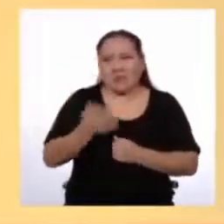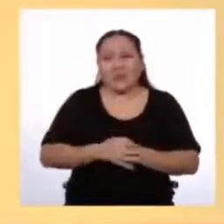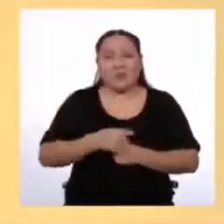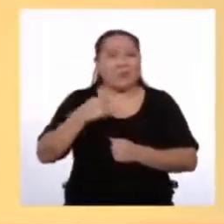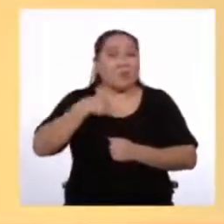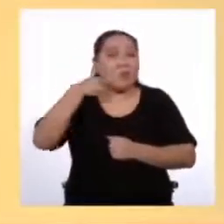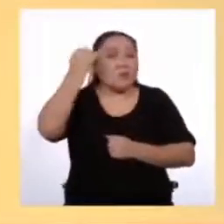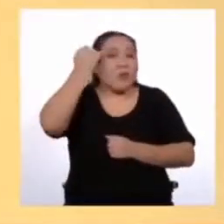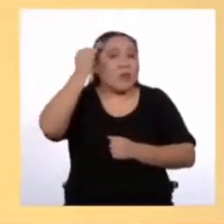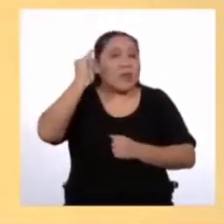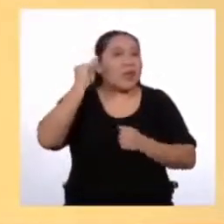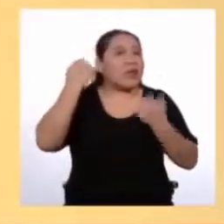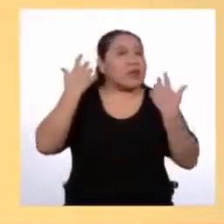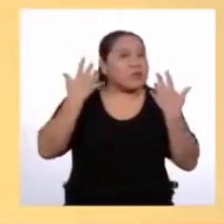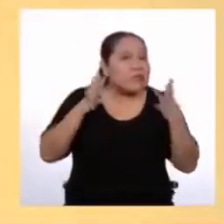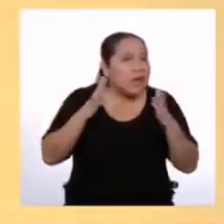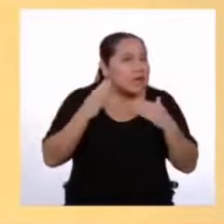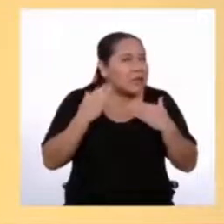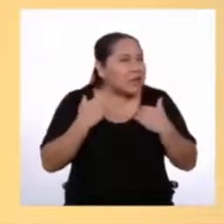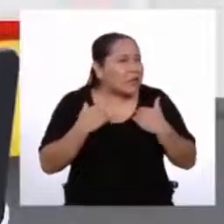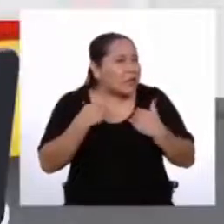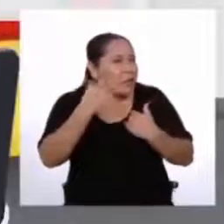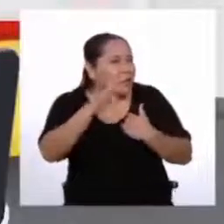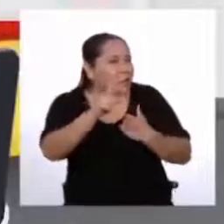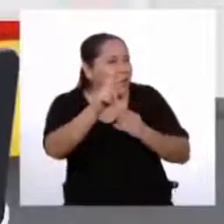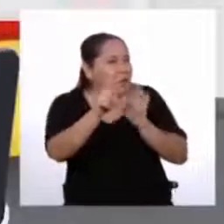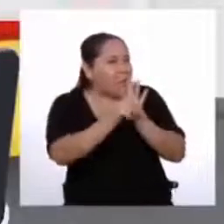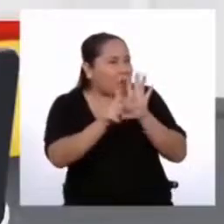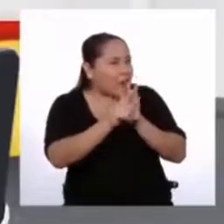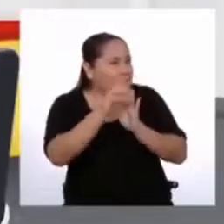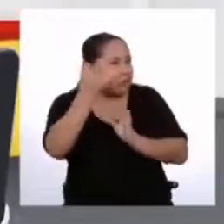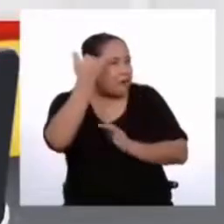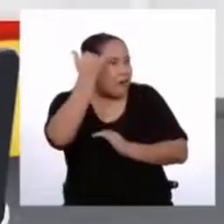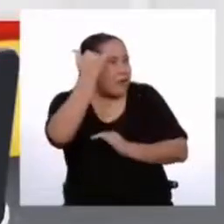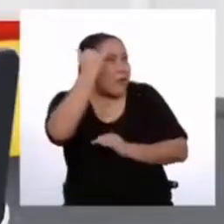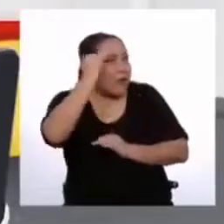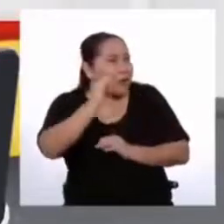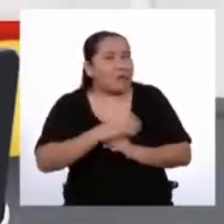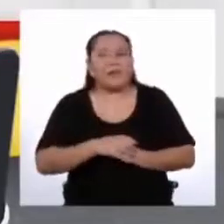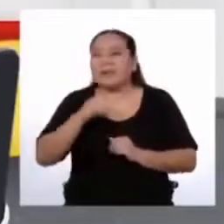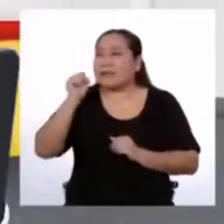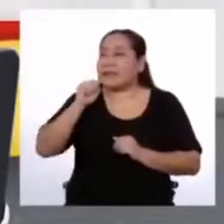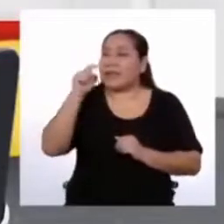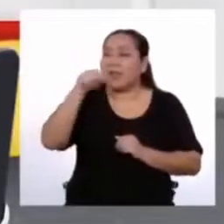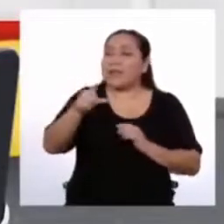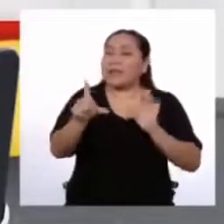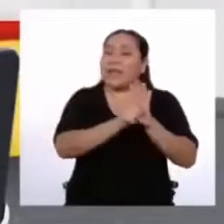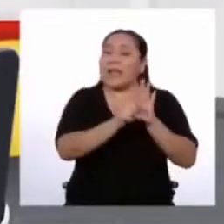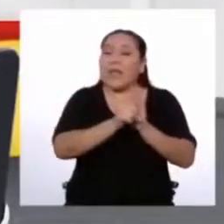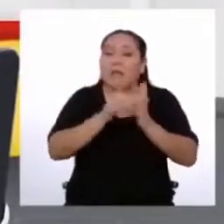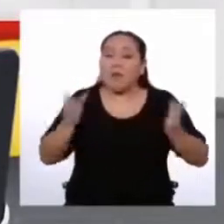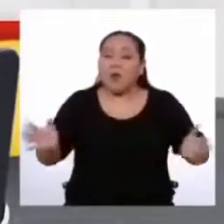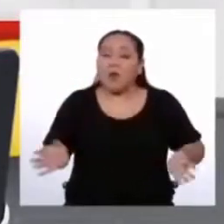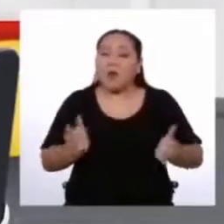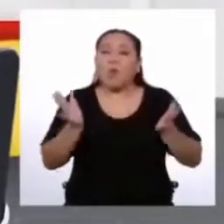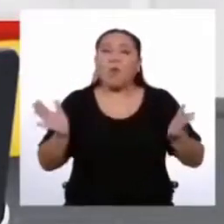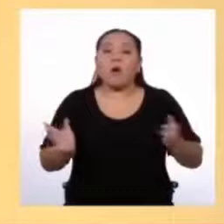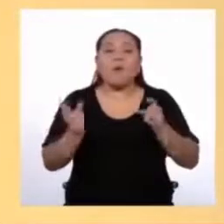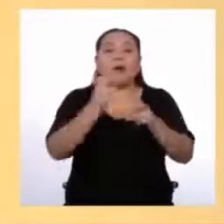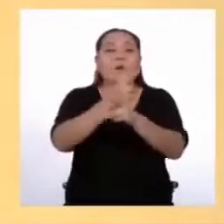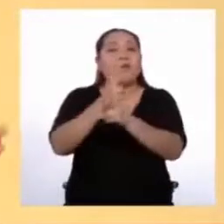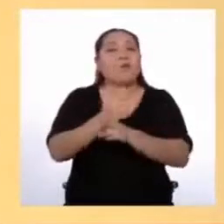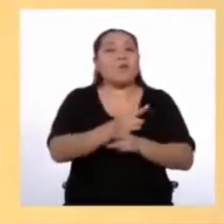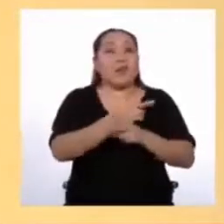imagino que ya tienen una idea de ley Sí, la idea es que esta ley promueva el cuidado del agua